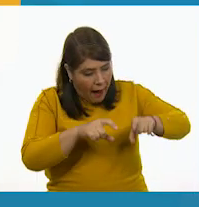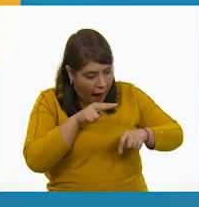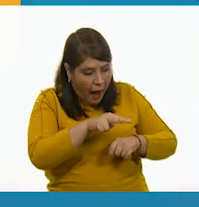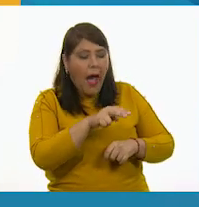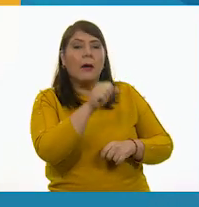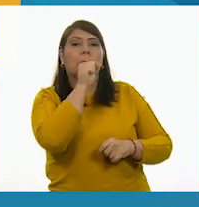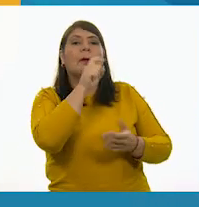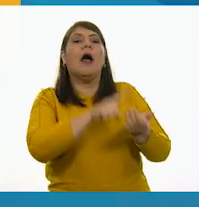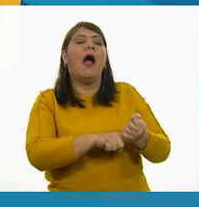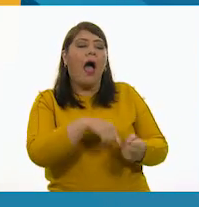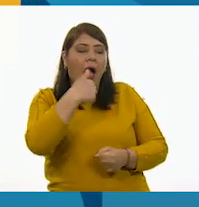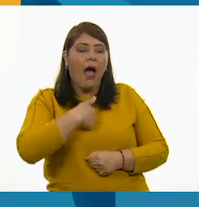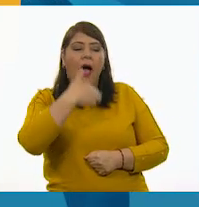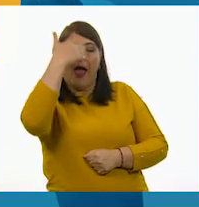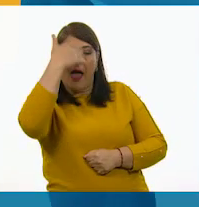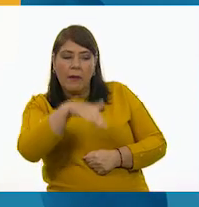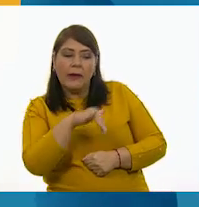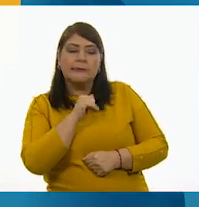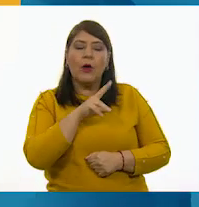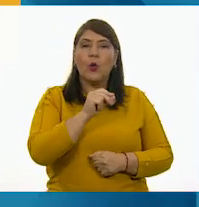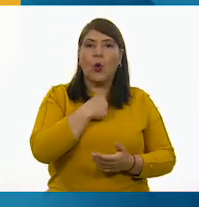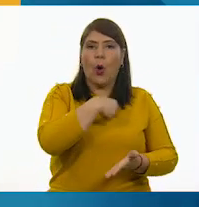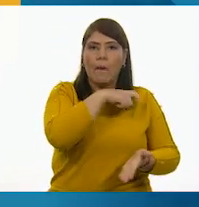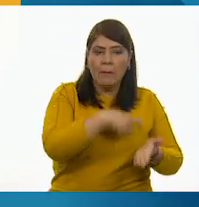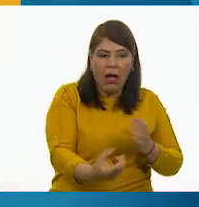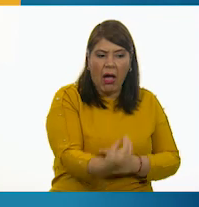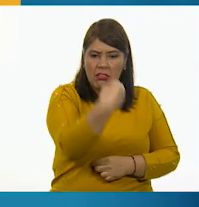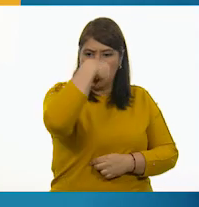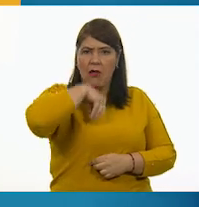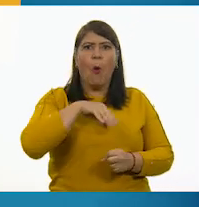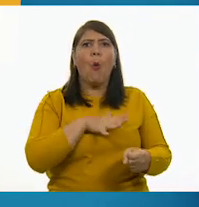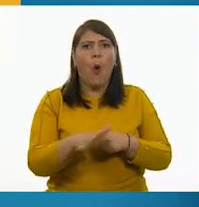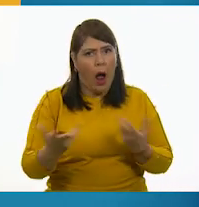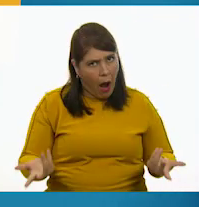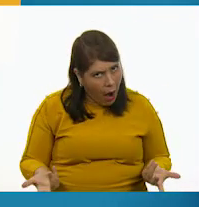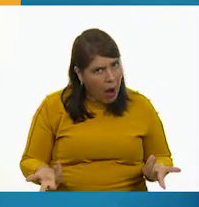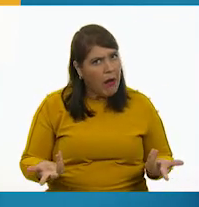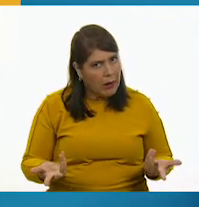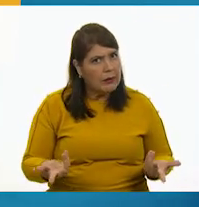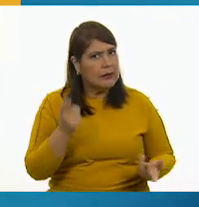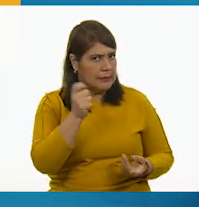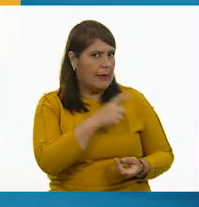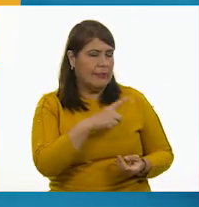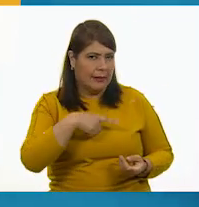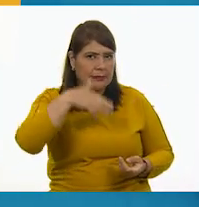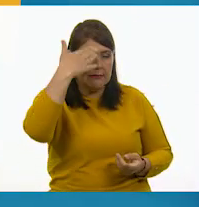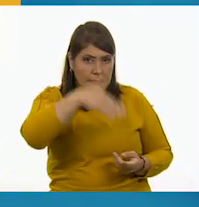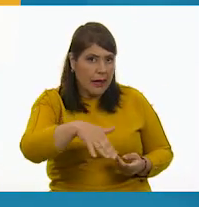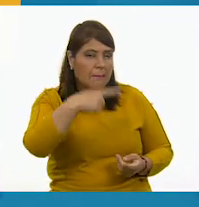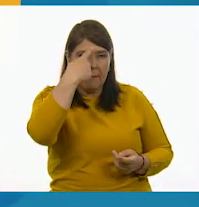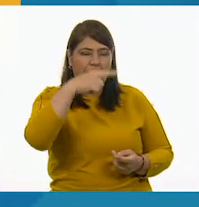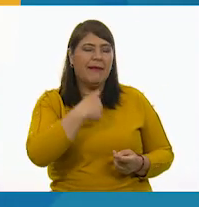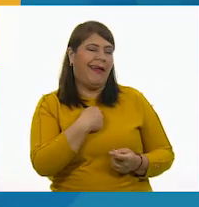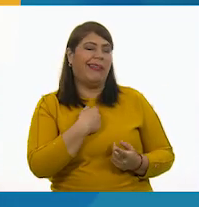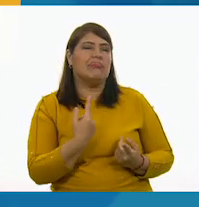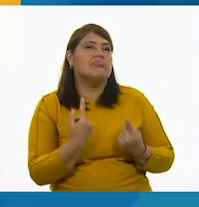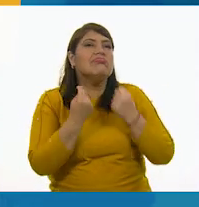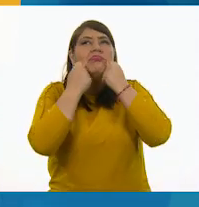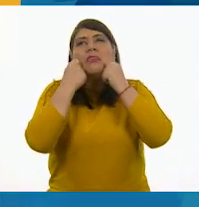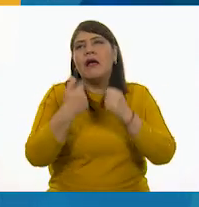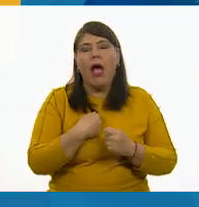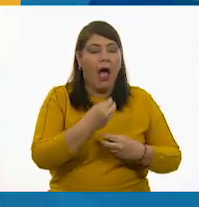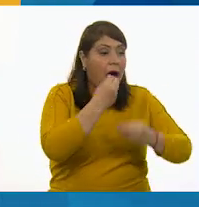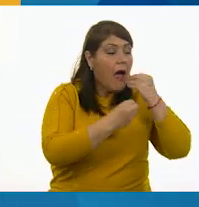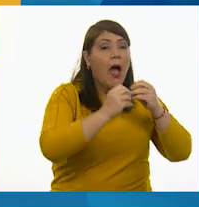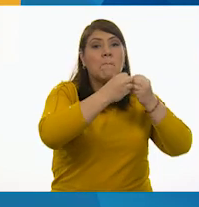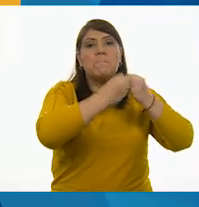saber, pues, qué te estás llevando a la boca, ¿verdad? ¿Qué estás consumiendo? Para que no vayas a comer algo que pueda